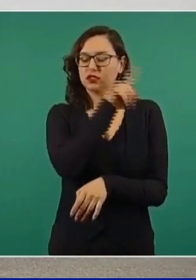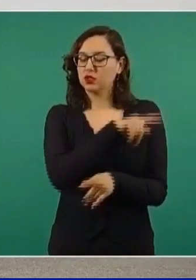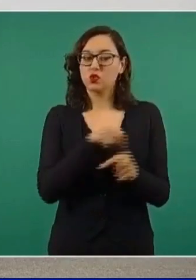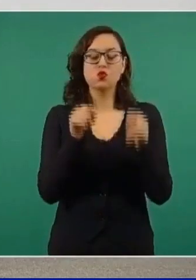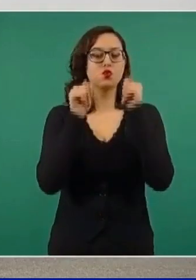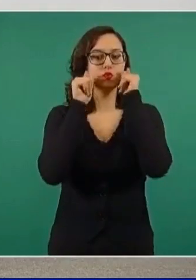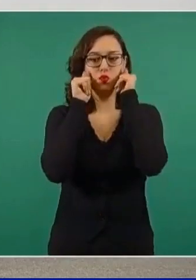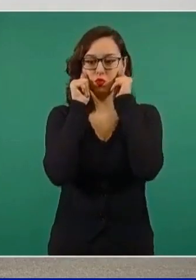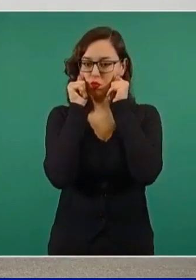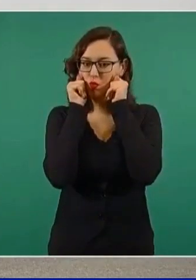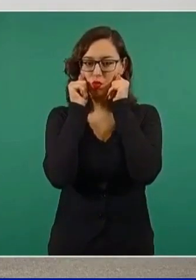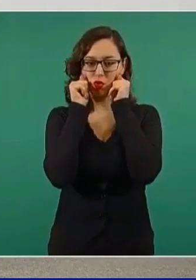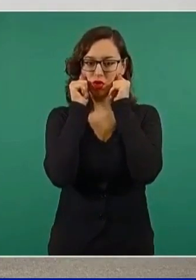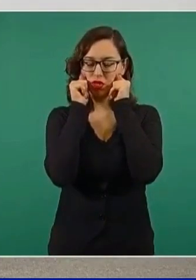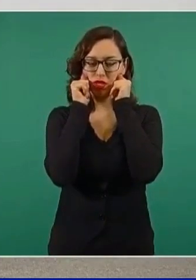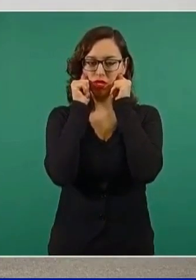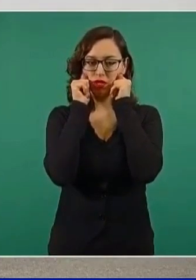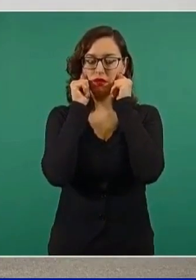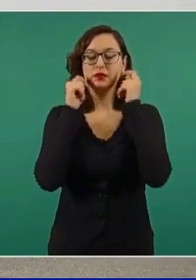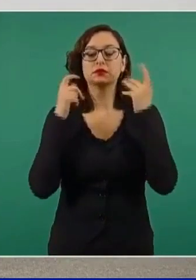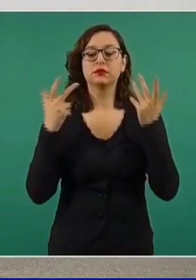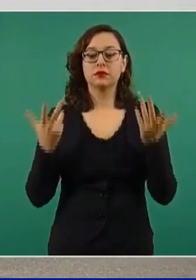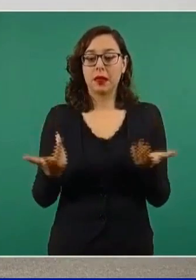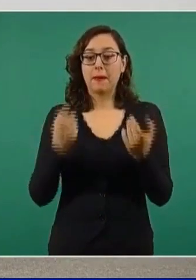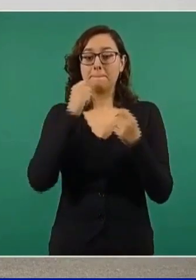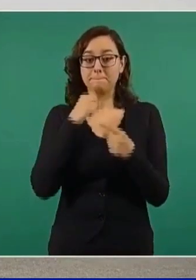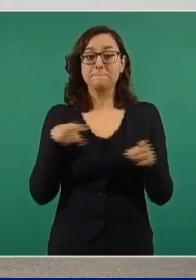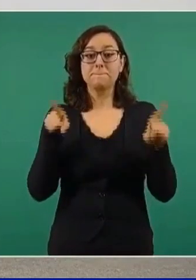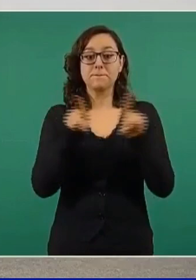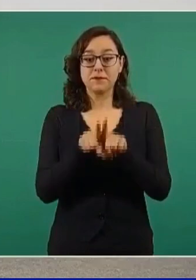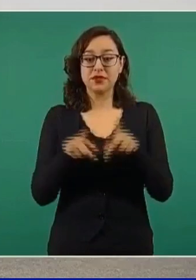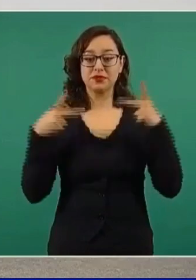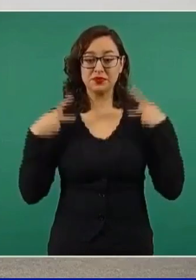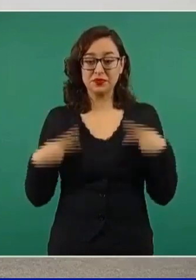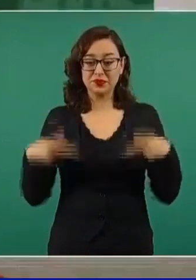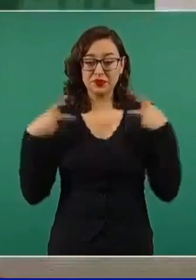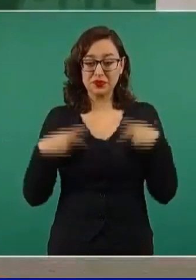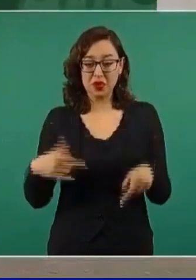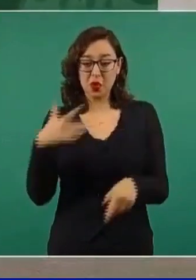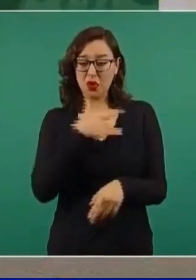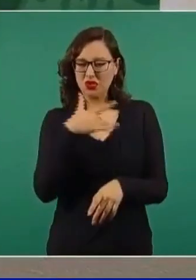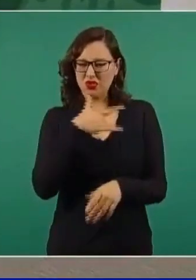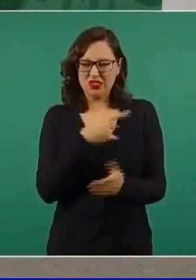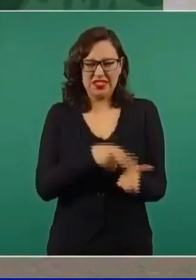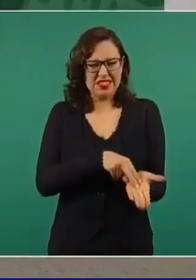Hasta en la gente que está más echada a perder,